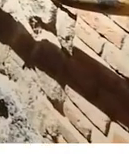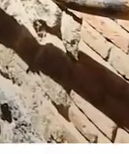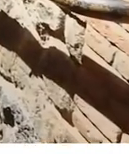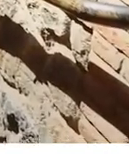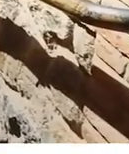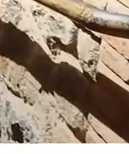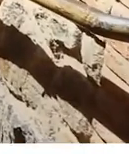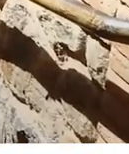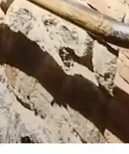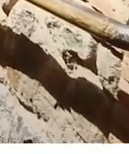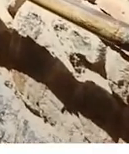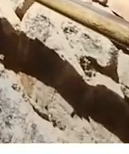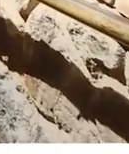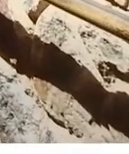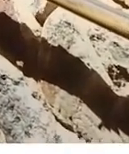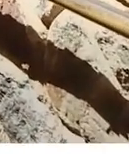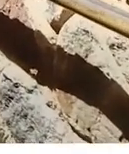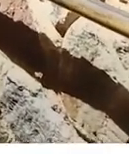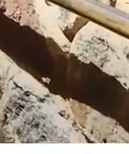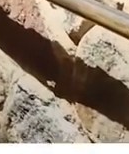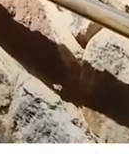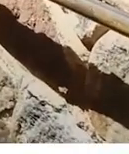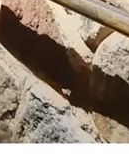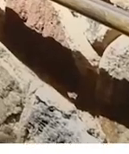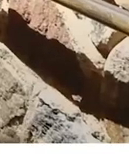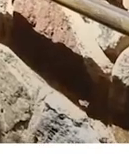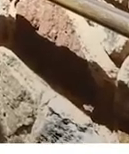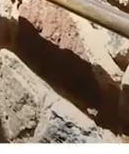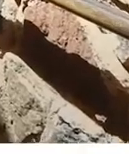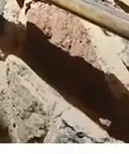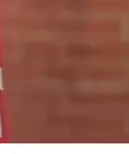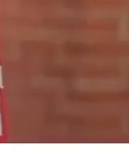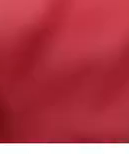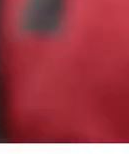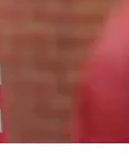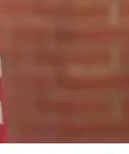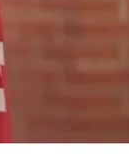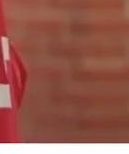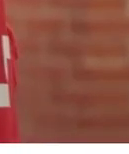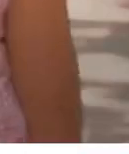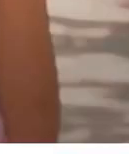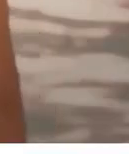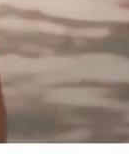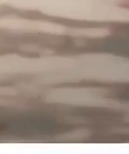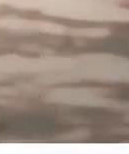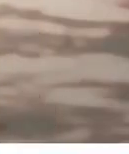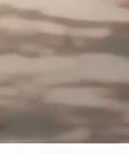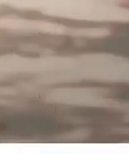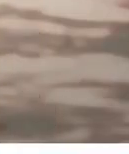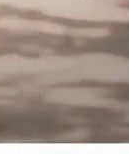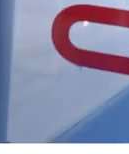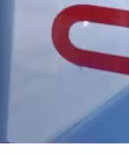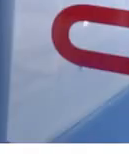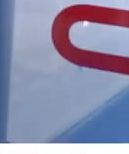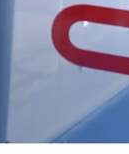Pues empecé a participar con Cruz Roja hace cinco años. ¿Por qué? Pues para colaborar con mejorar el nivel de